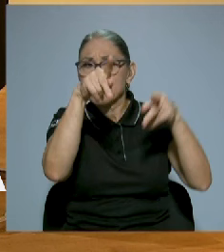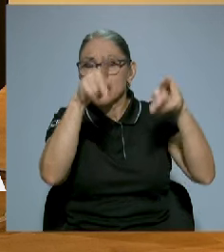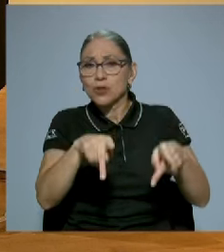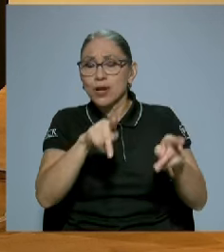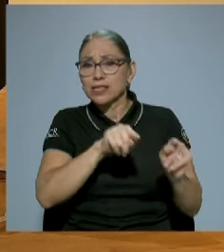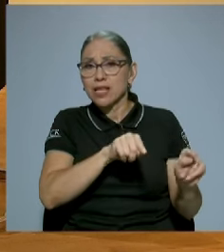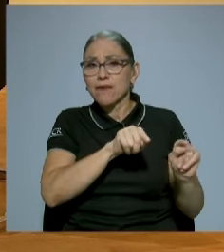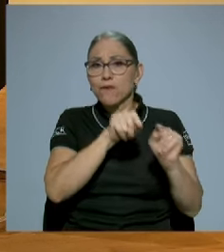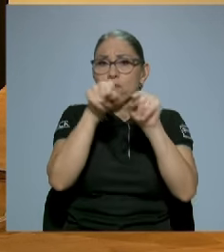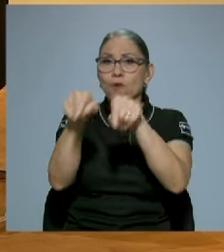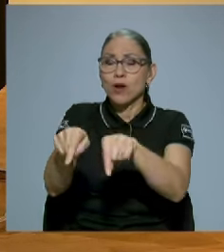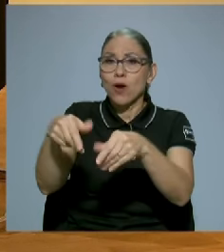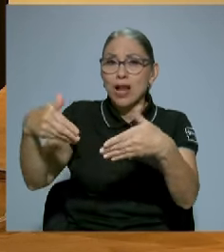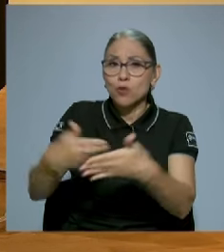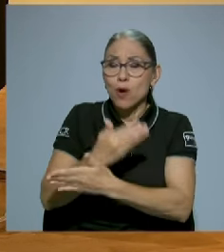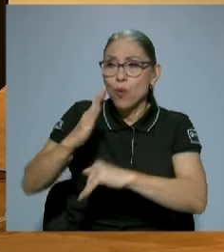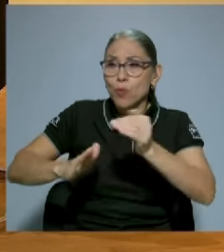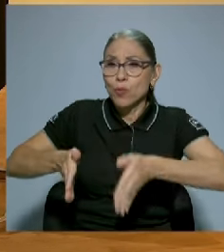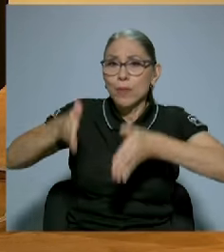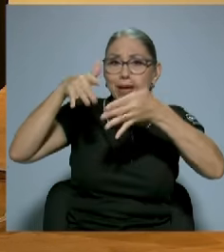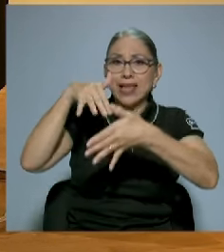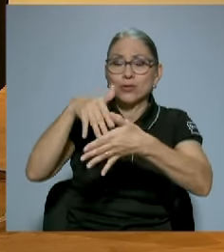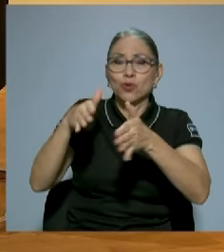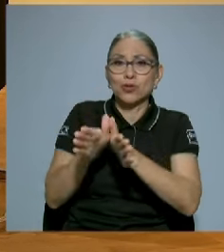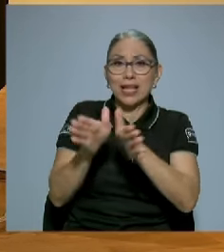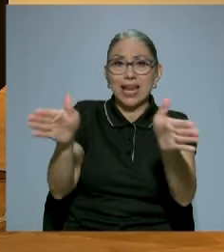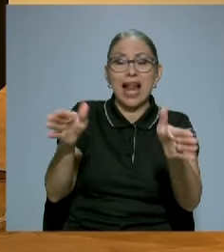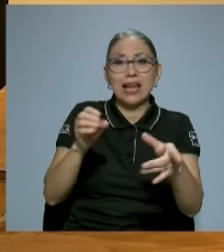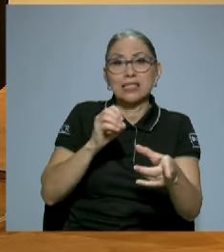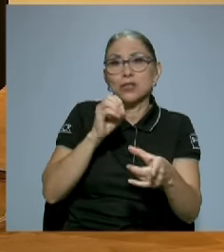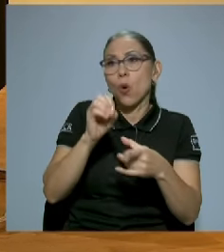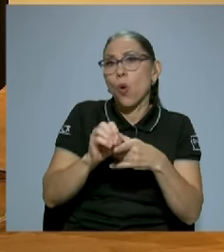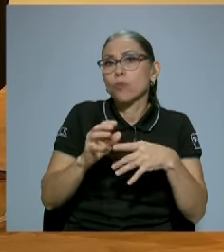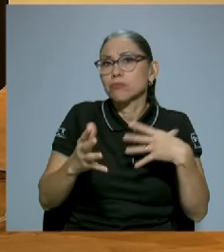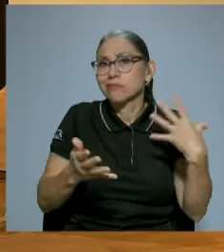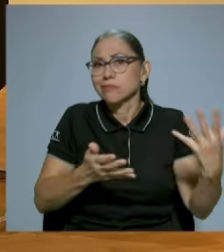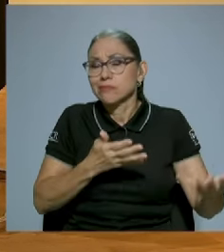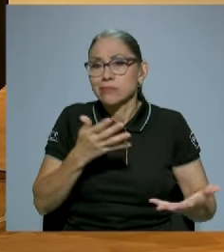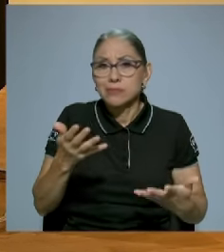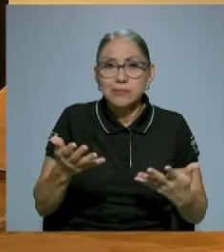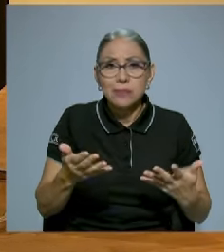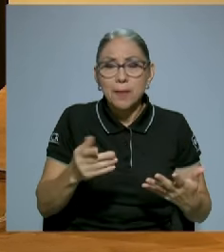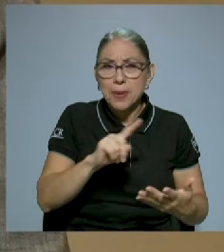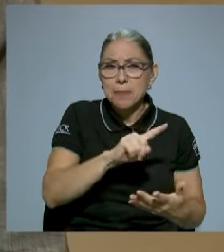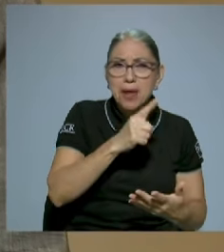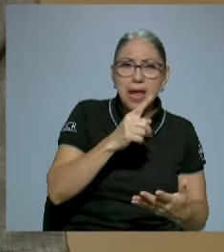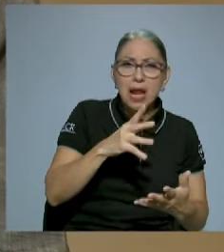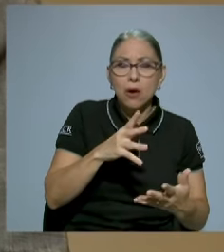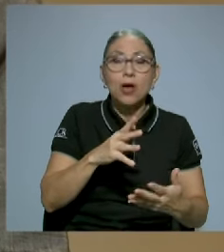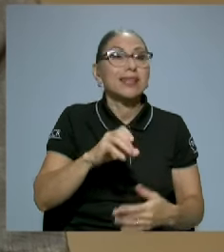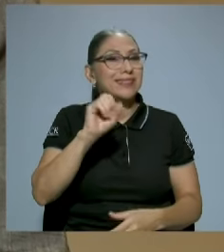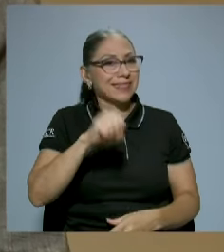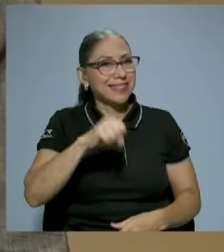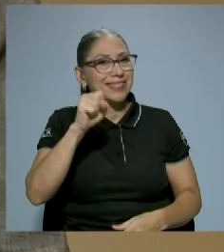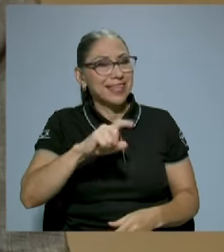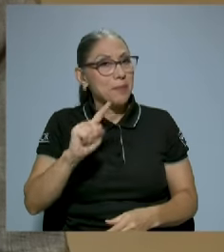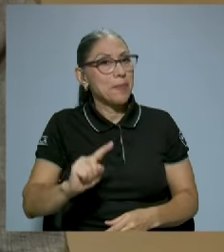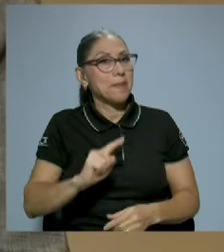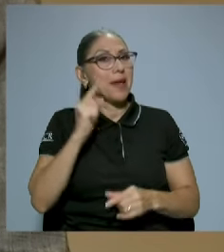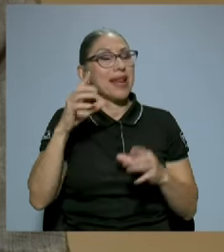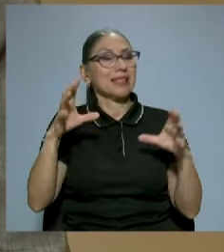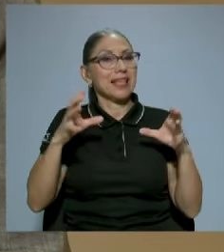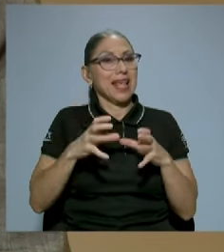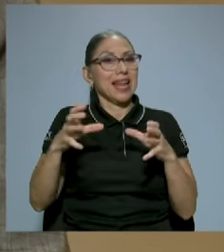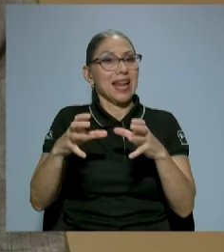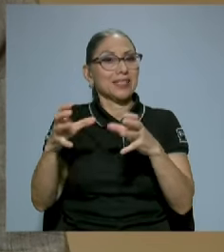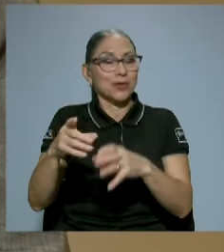nuevos estudios generales o las primeras o segundas generaciones. Esa primera generación fue uno de ellos.